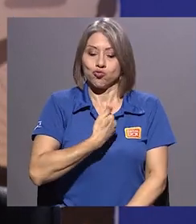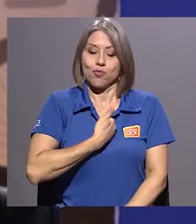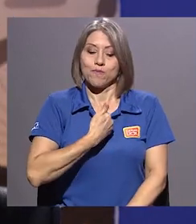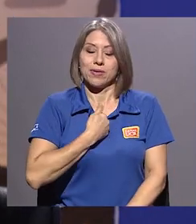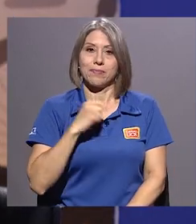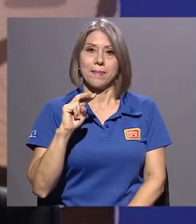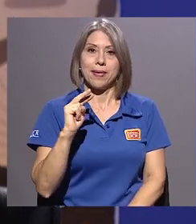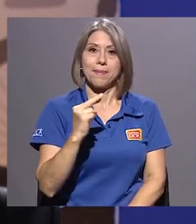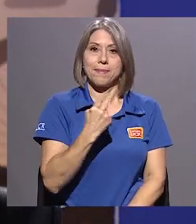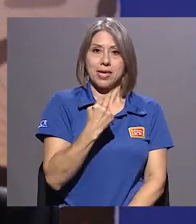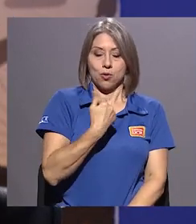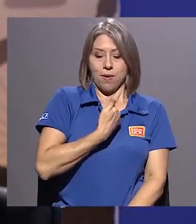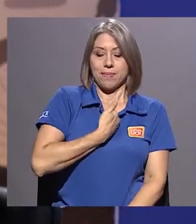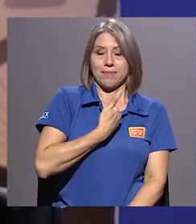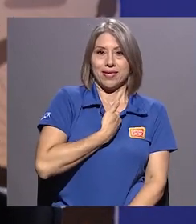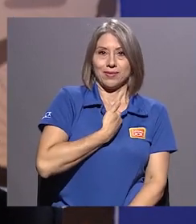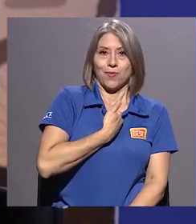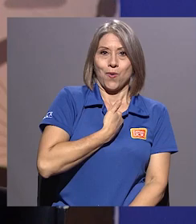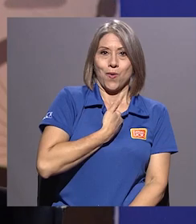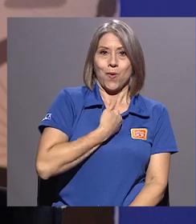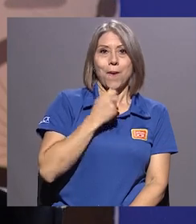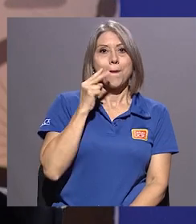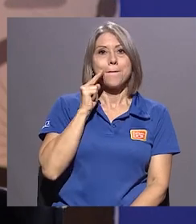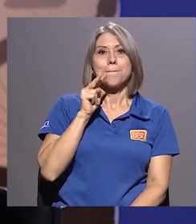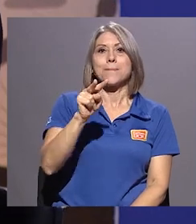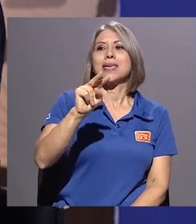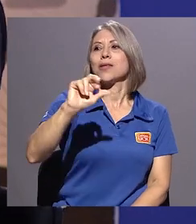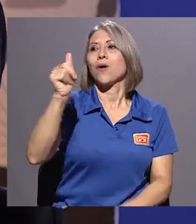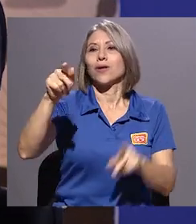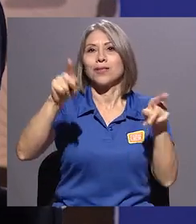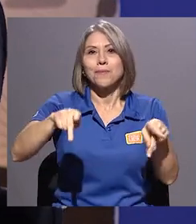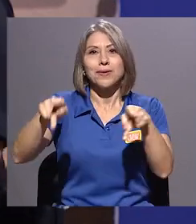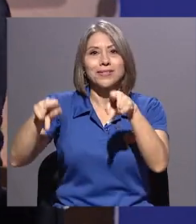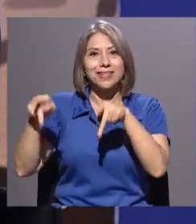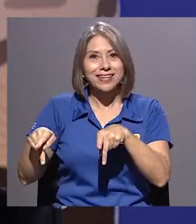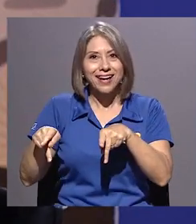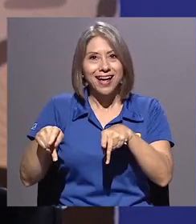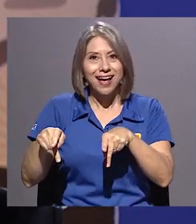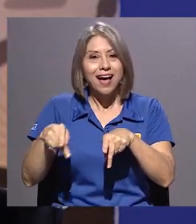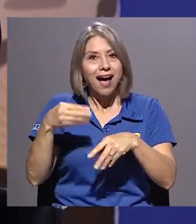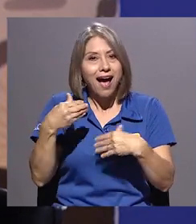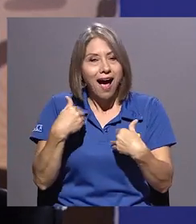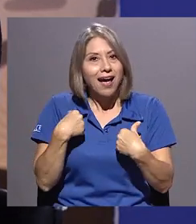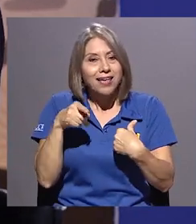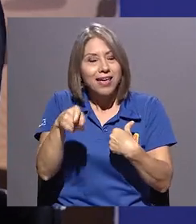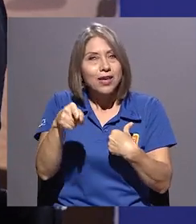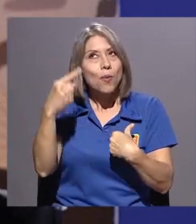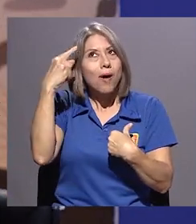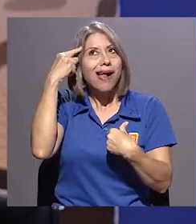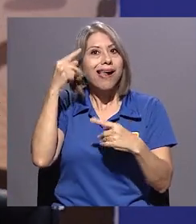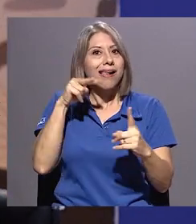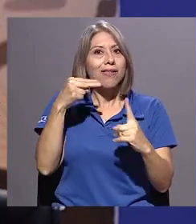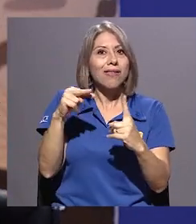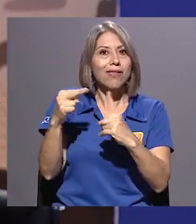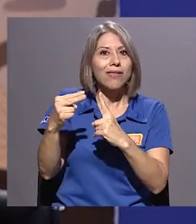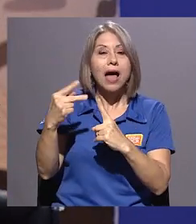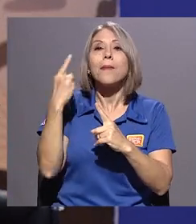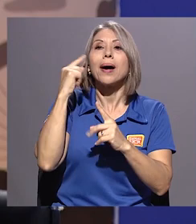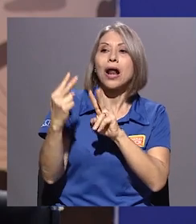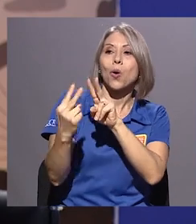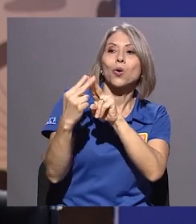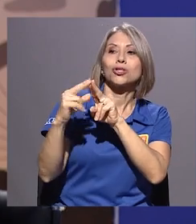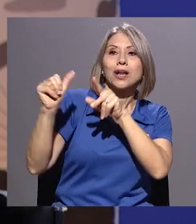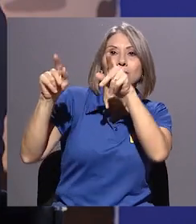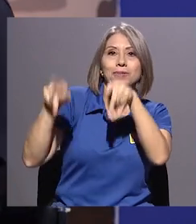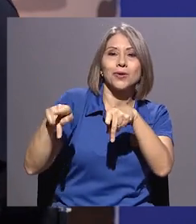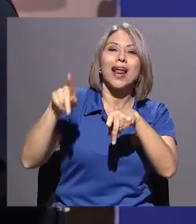miro al otro. Y ahí hay otro montón de convergencias teóricas de que, por ejemplo, para conocer al otro hay que conocerse a uno mismo, en el